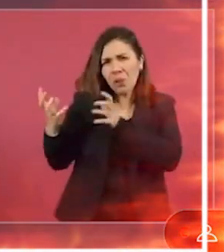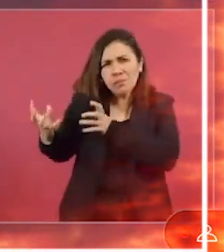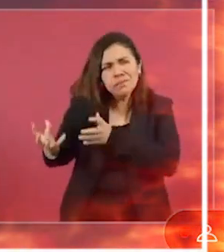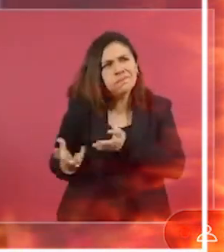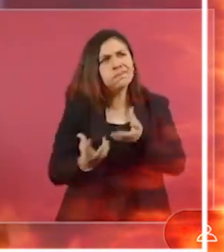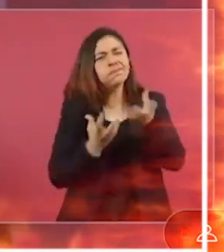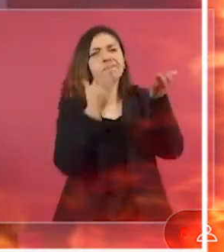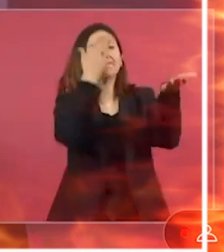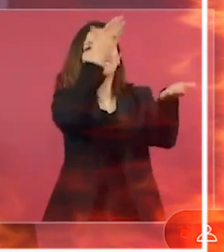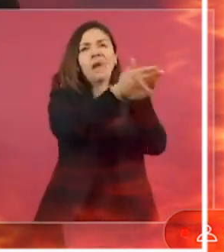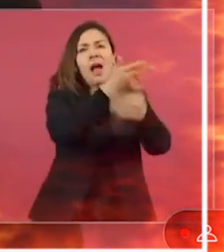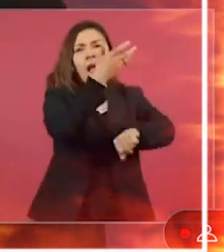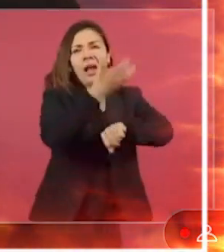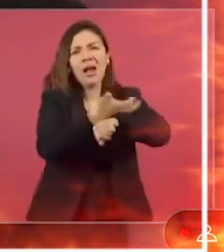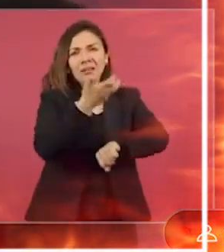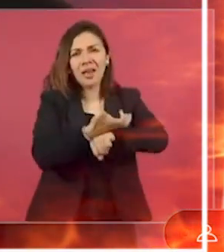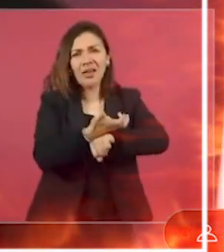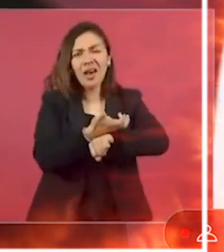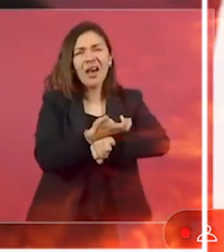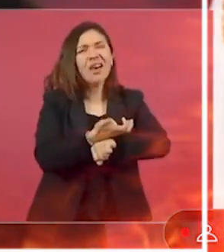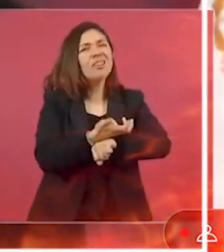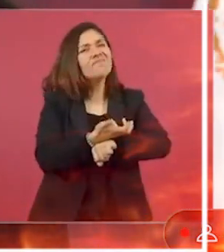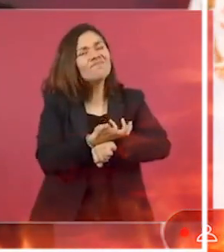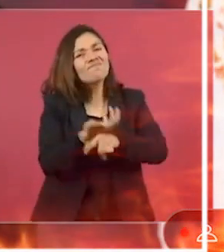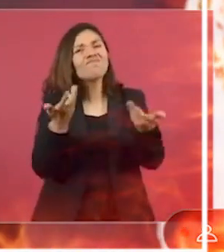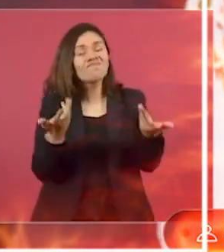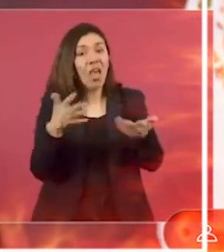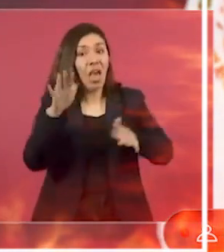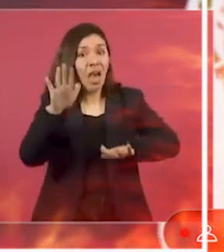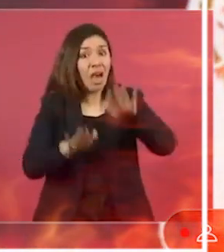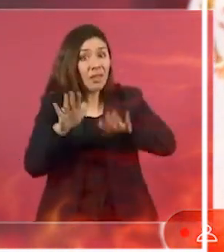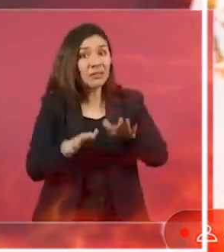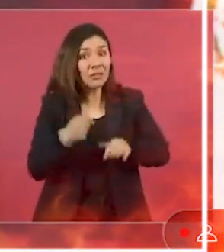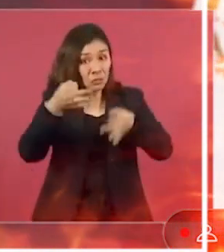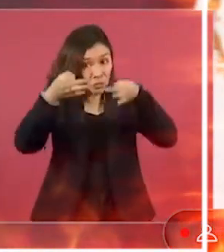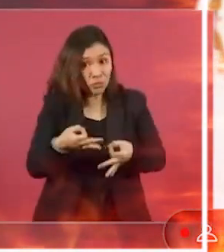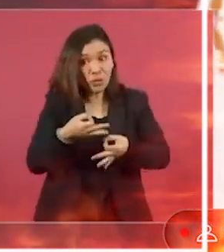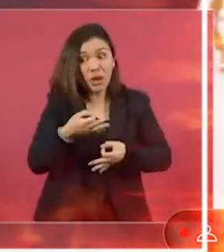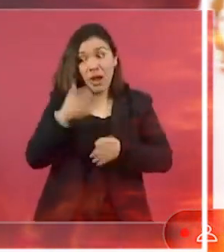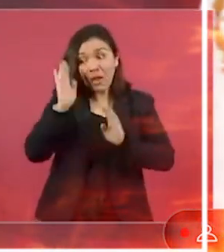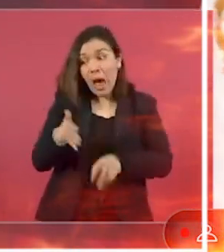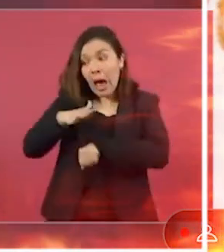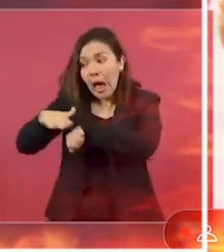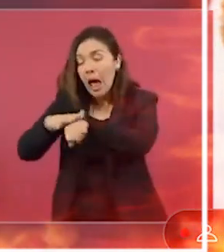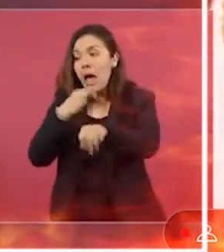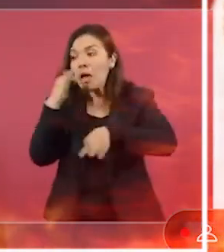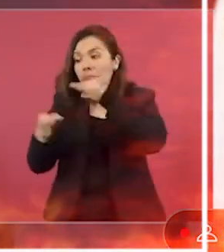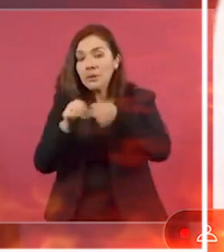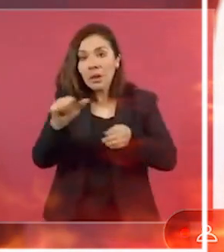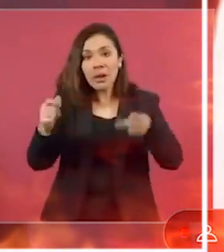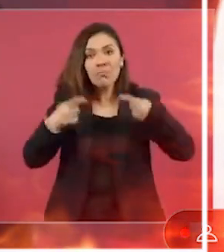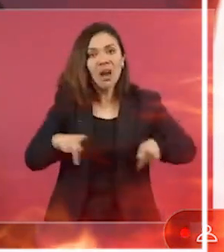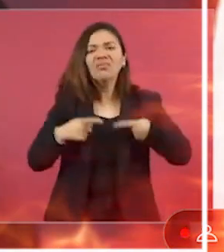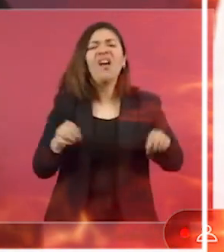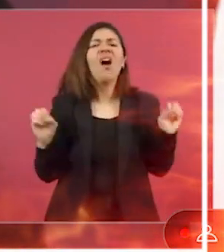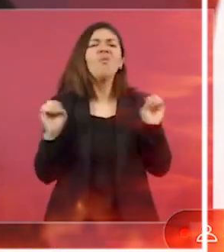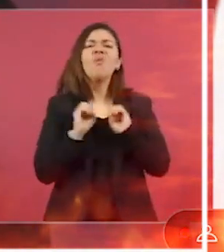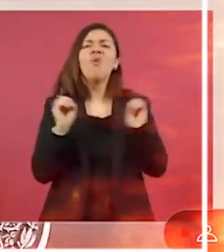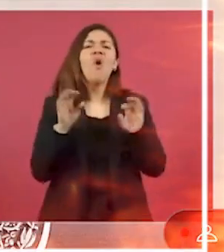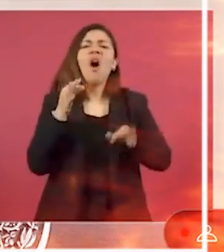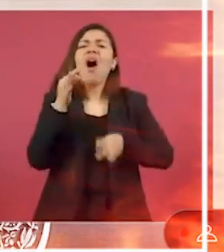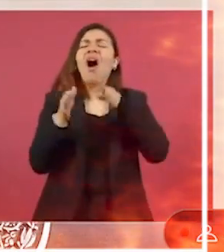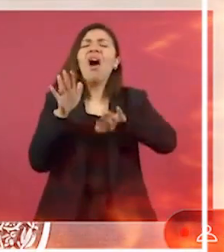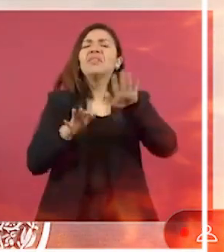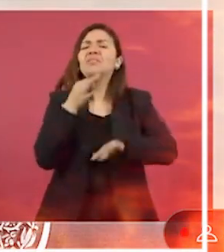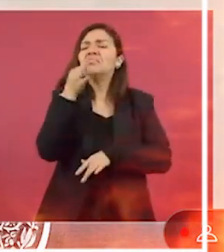pero van a estar siendo acosados perseguidos molestados por las organizaciones criminales pero también